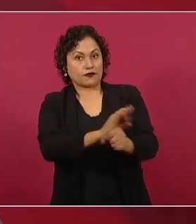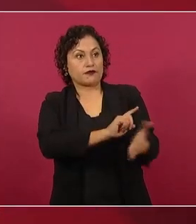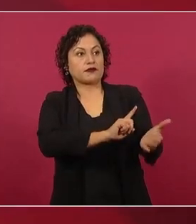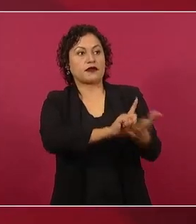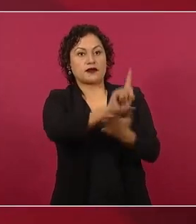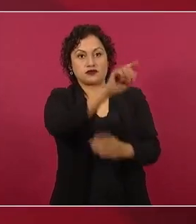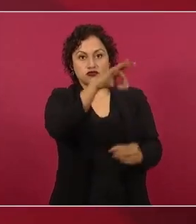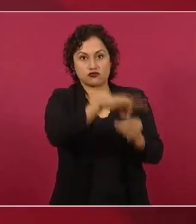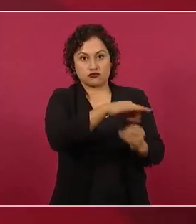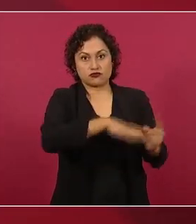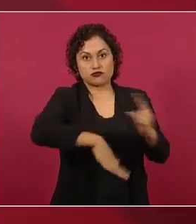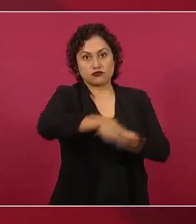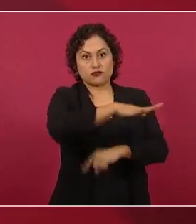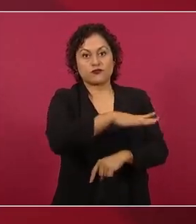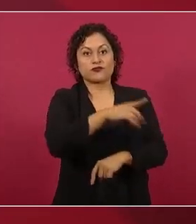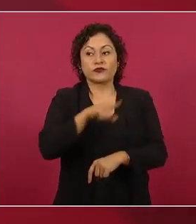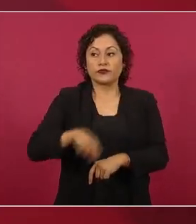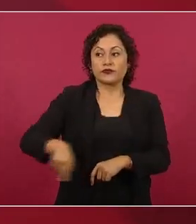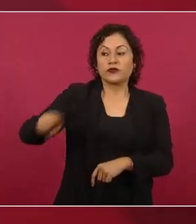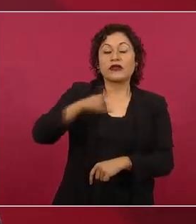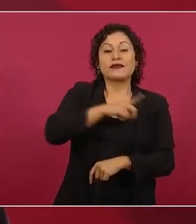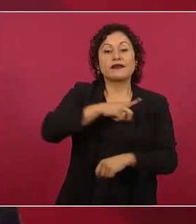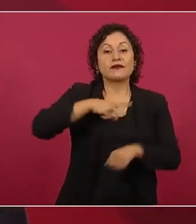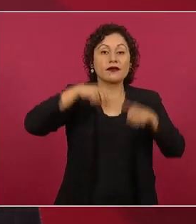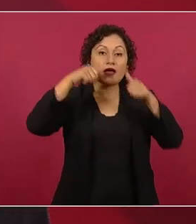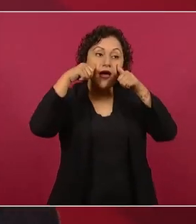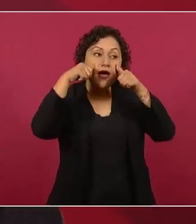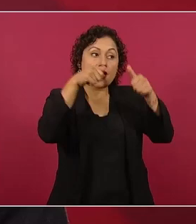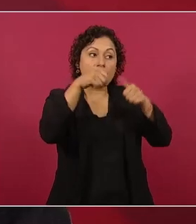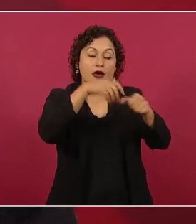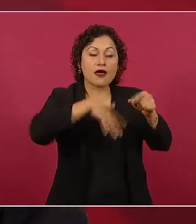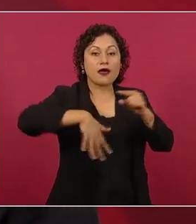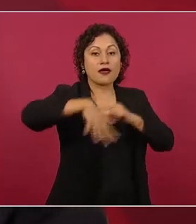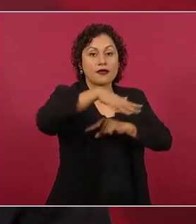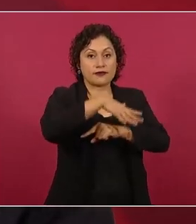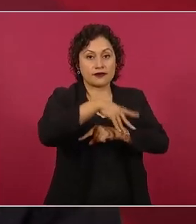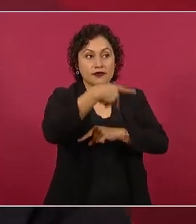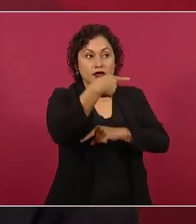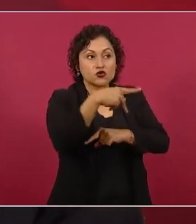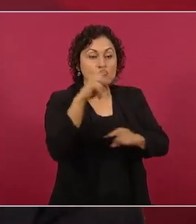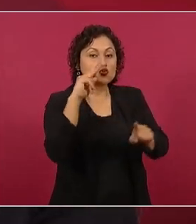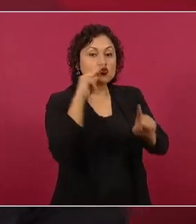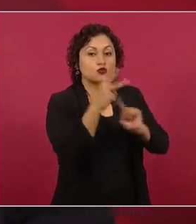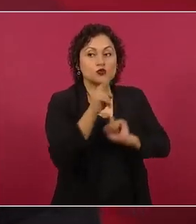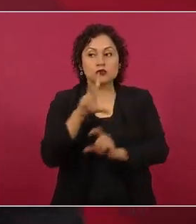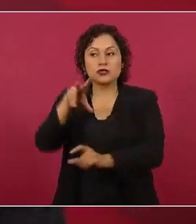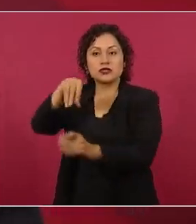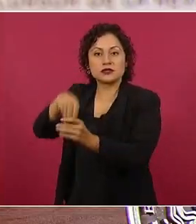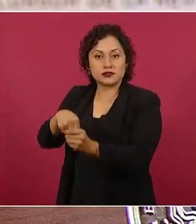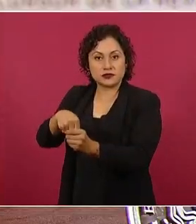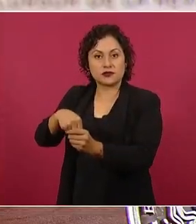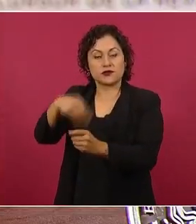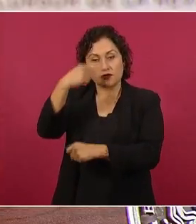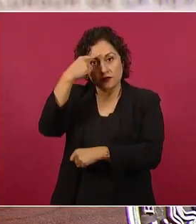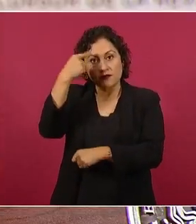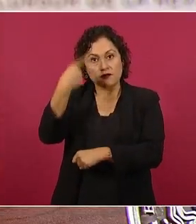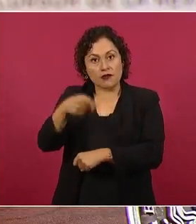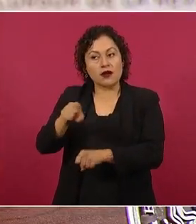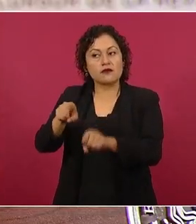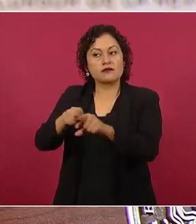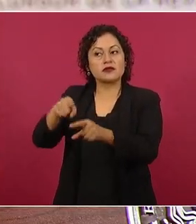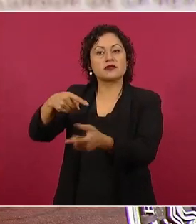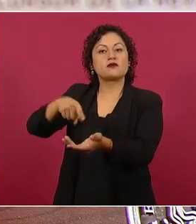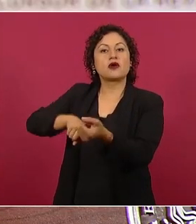adquieran una dimensión ciudadana, para lo cual se propone que sus integrantes sean